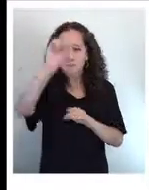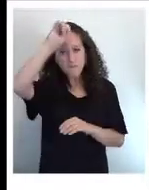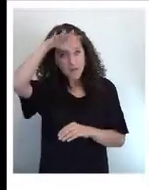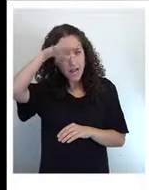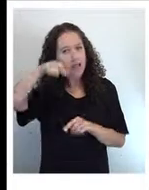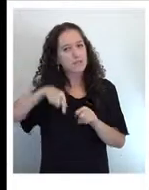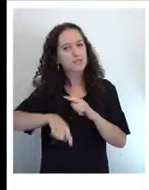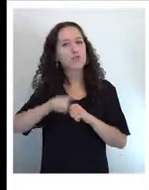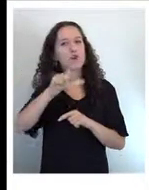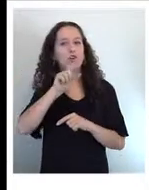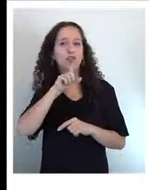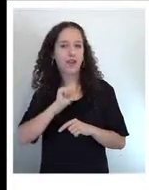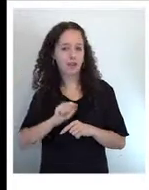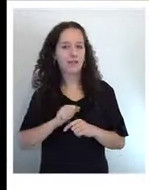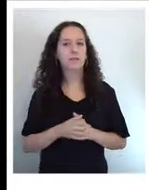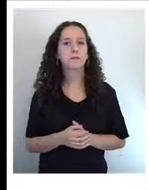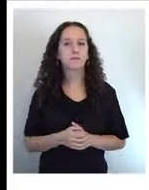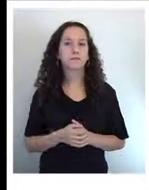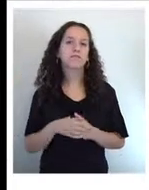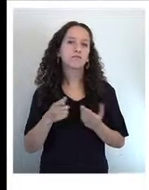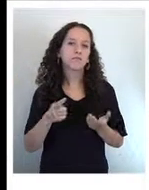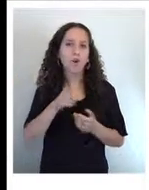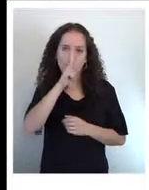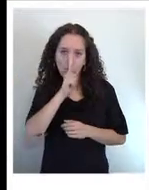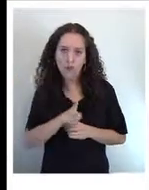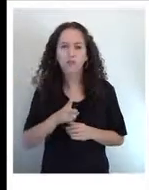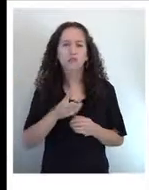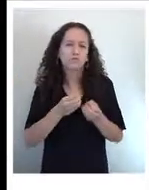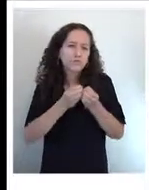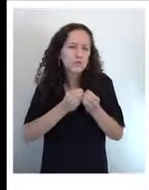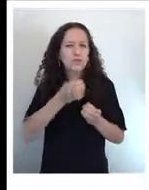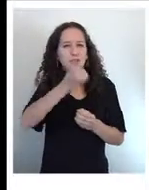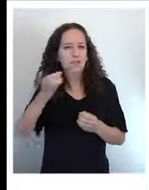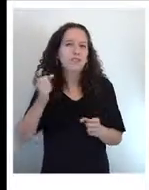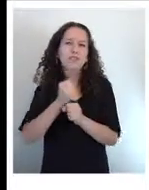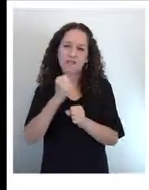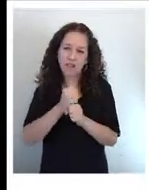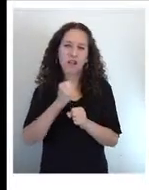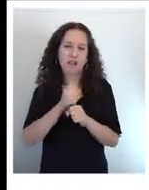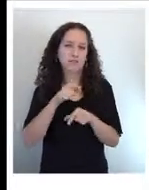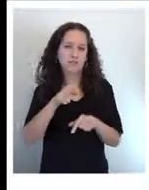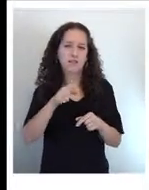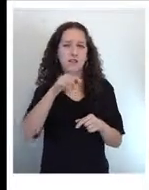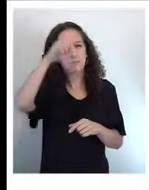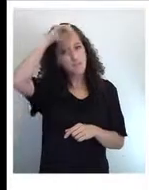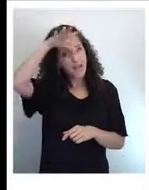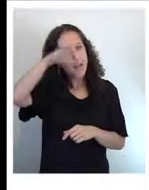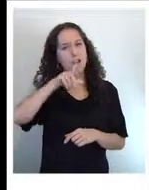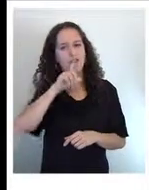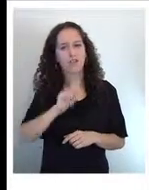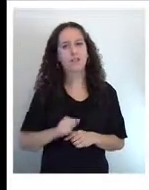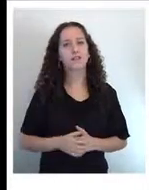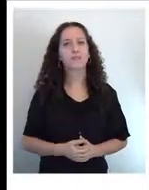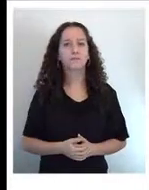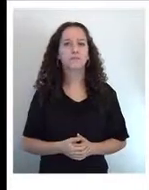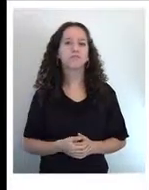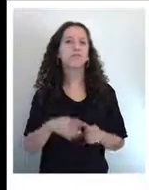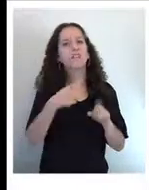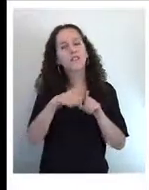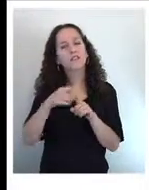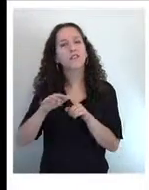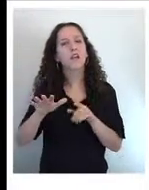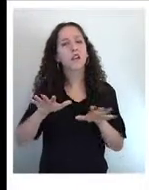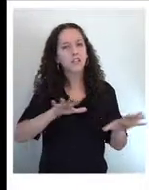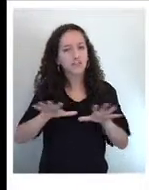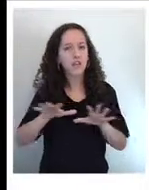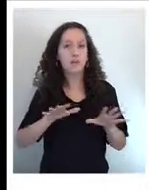rindiendo un homenaje a los miles que trabajaron en ella a través de una serie de actividades comenzando el día 16